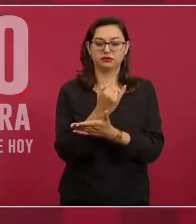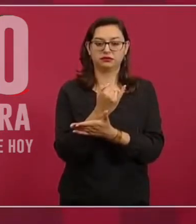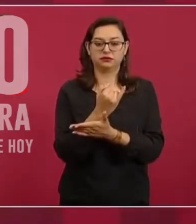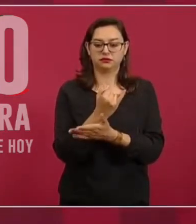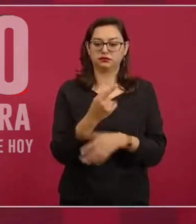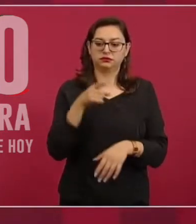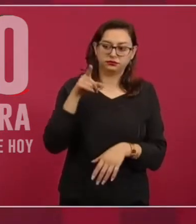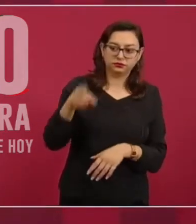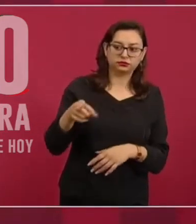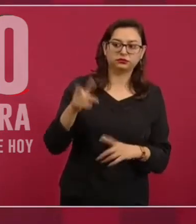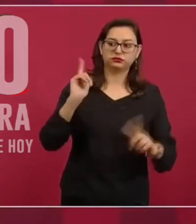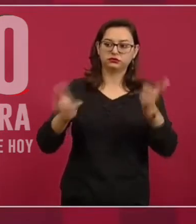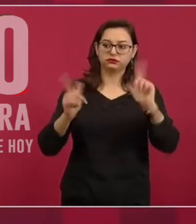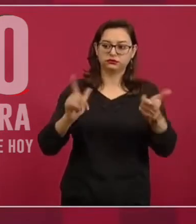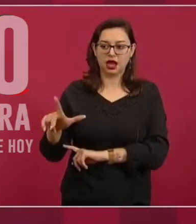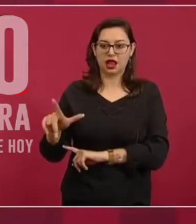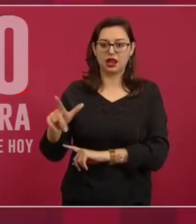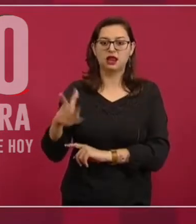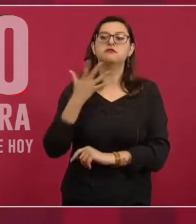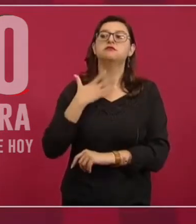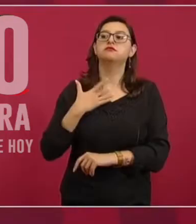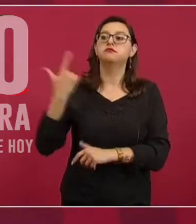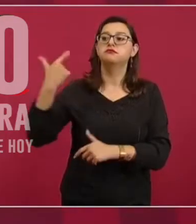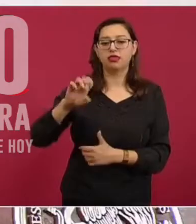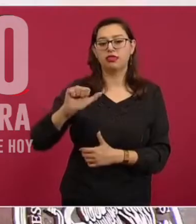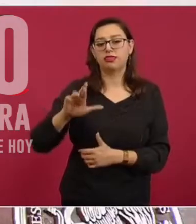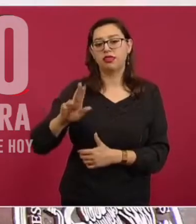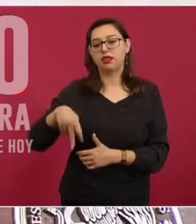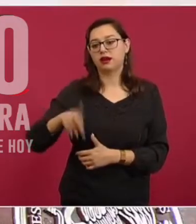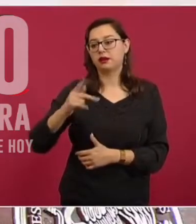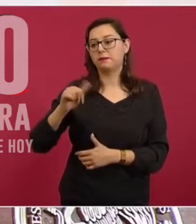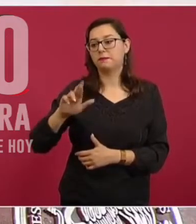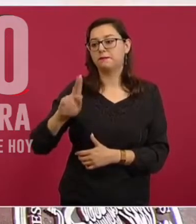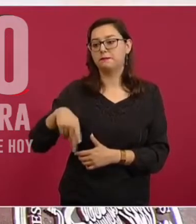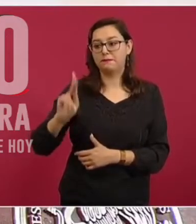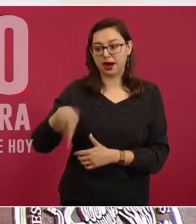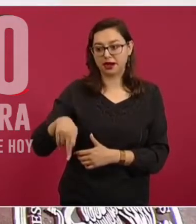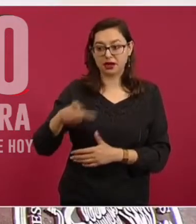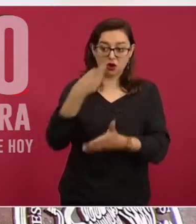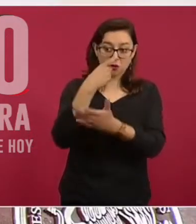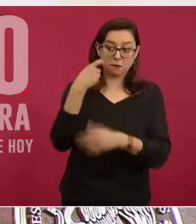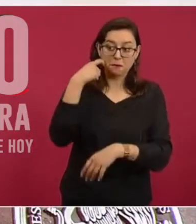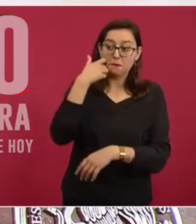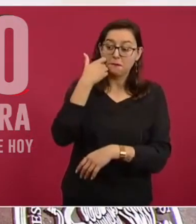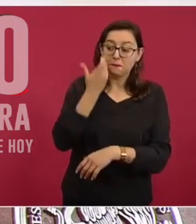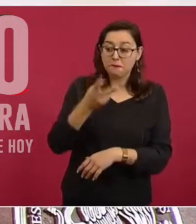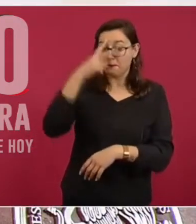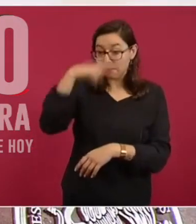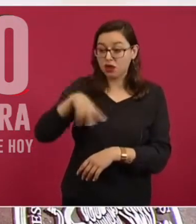de la refinería Deer Park. Con esa refinería ya somos autosuficientes en diésel,